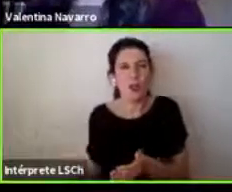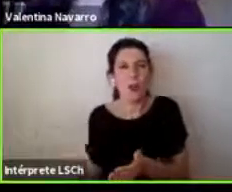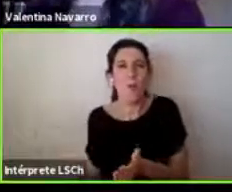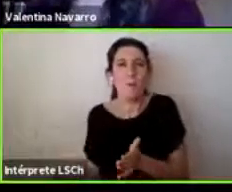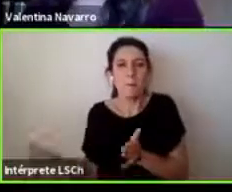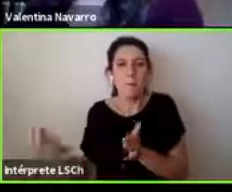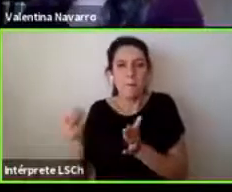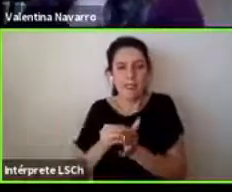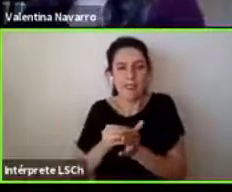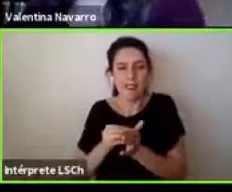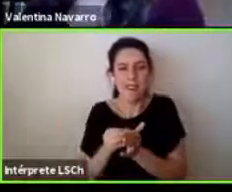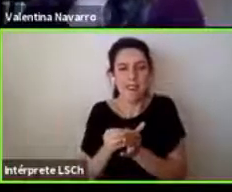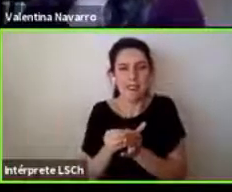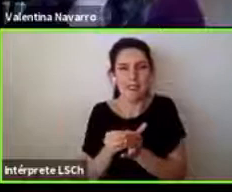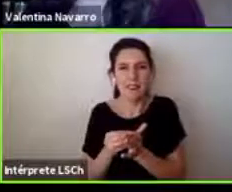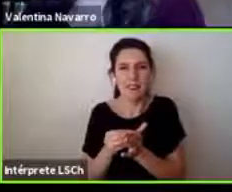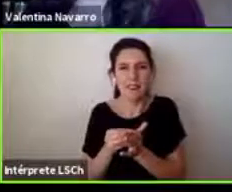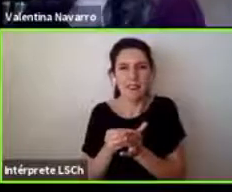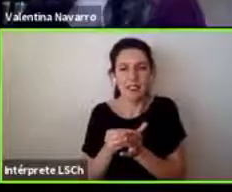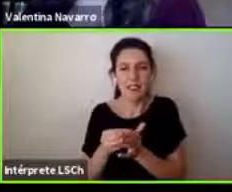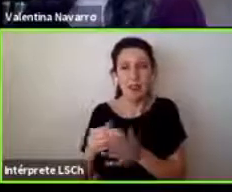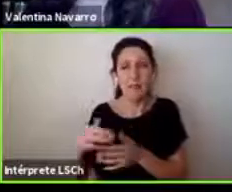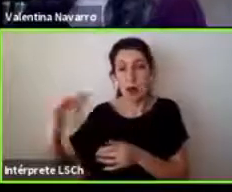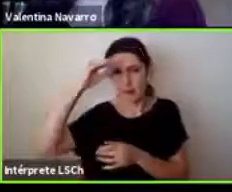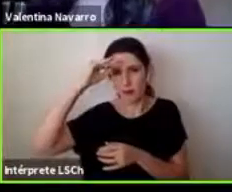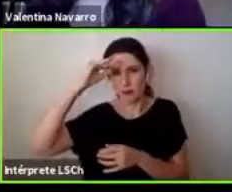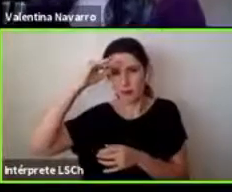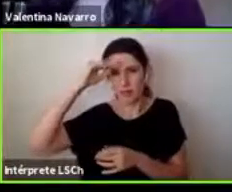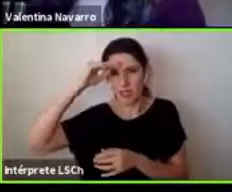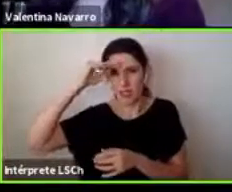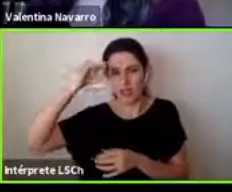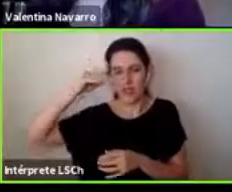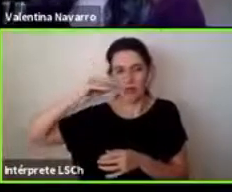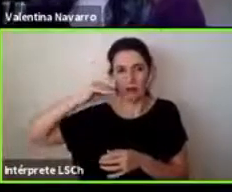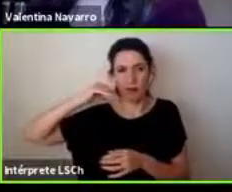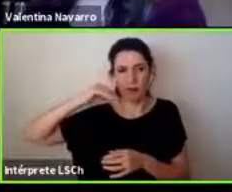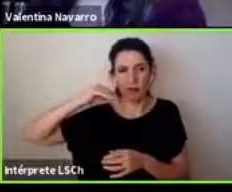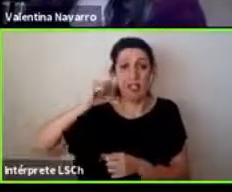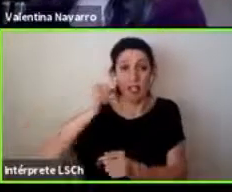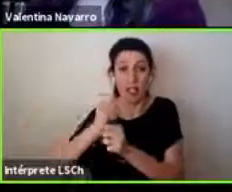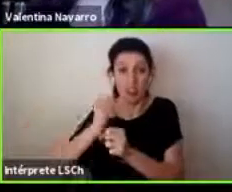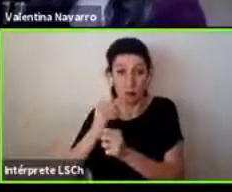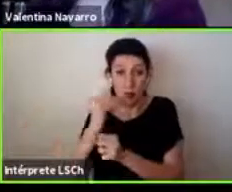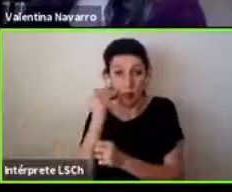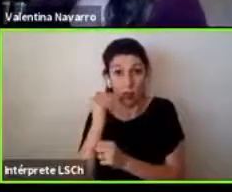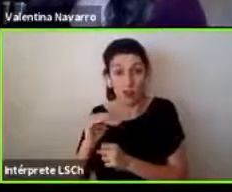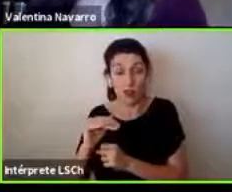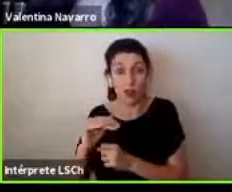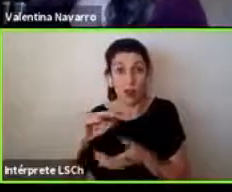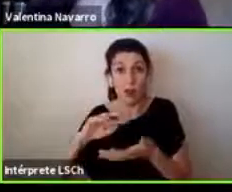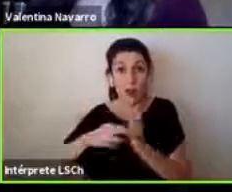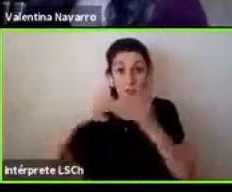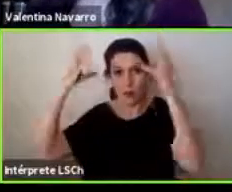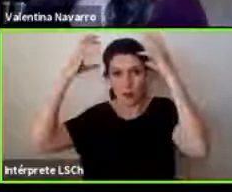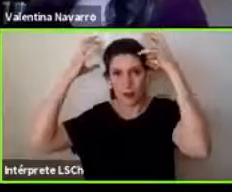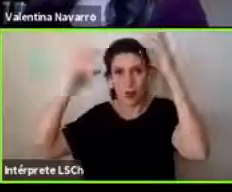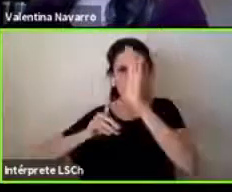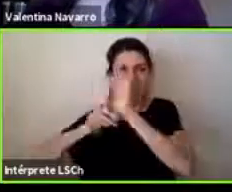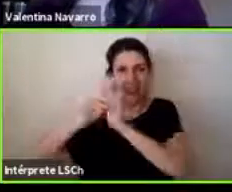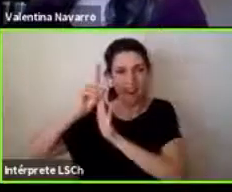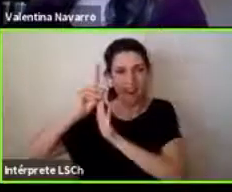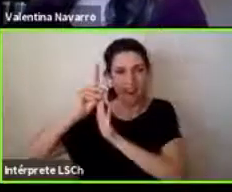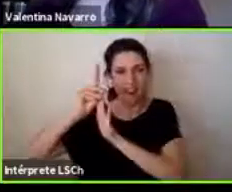experiencia como personas que trabajamos con niños con trastornos del neurodesarrollo salíamos de toda